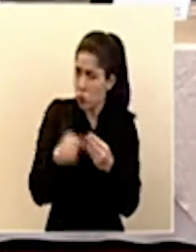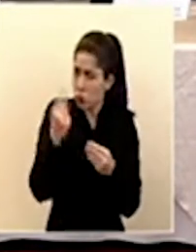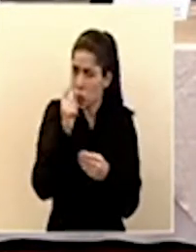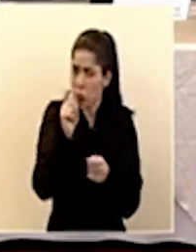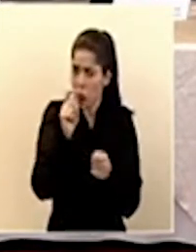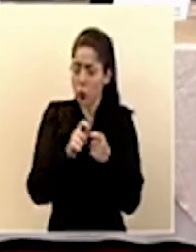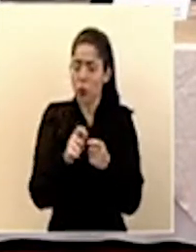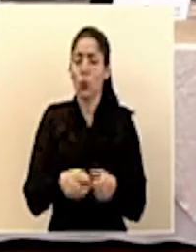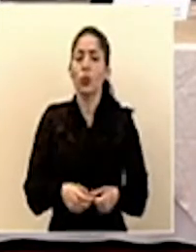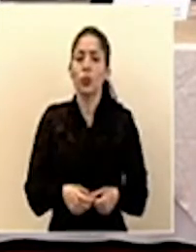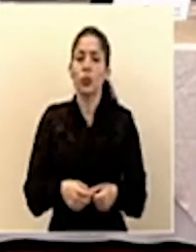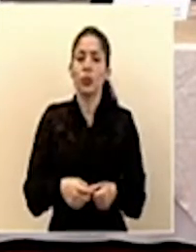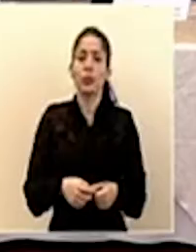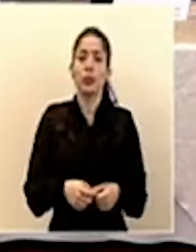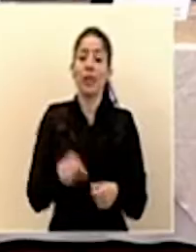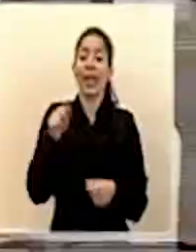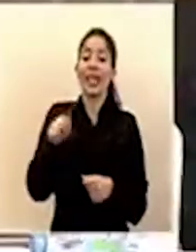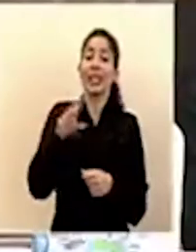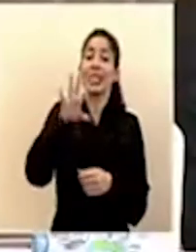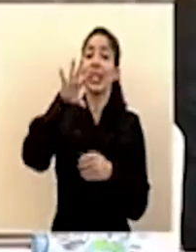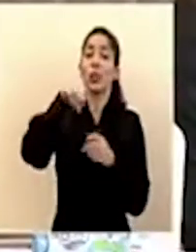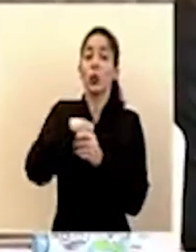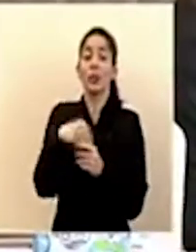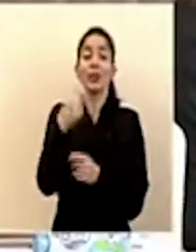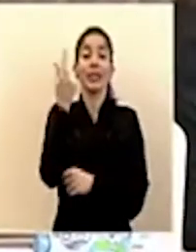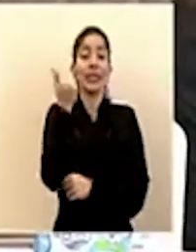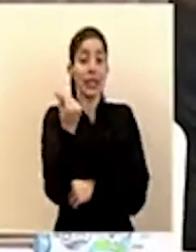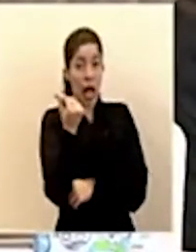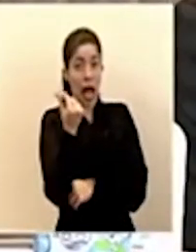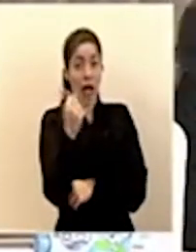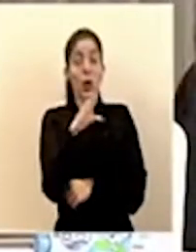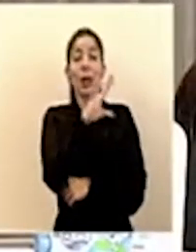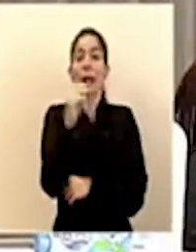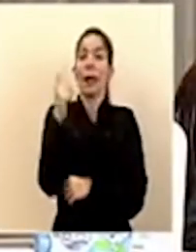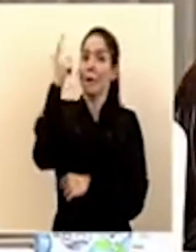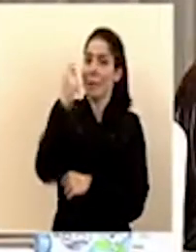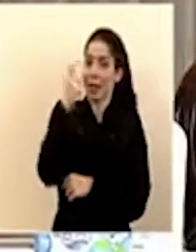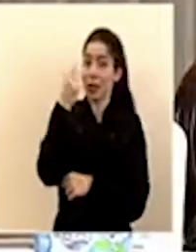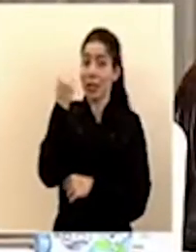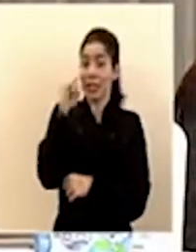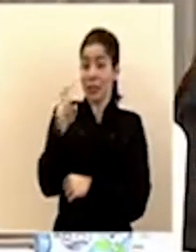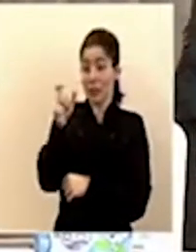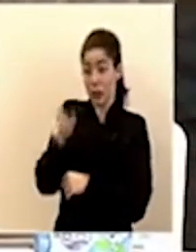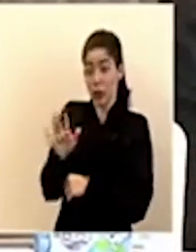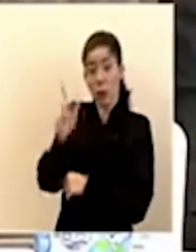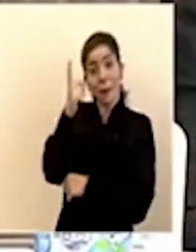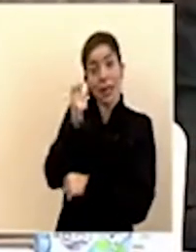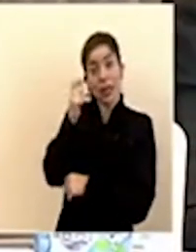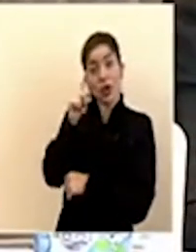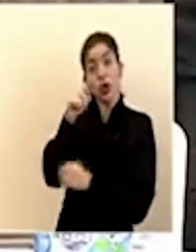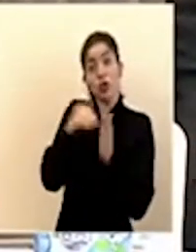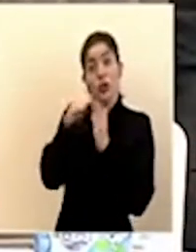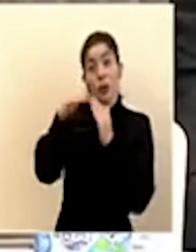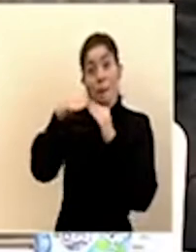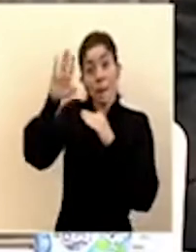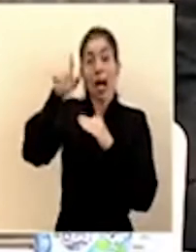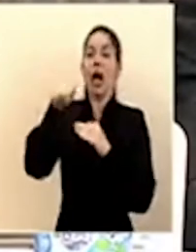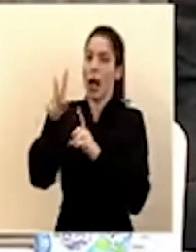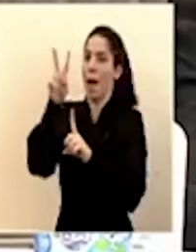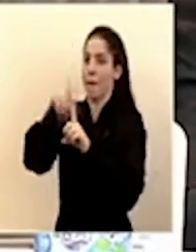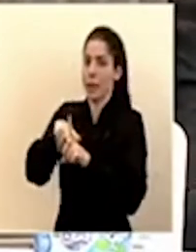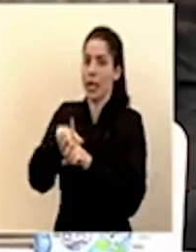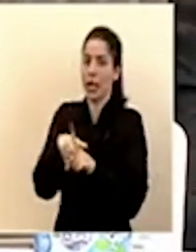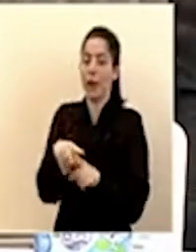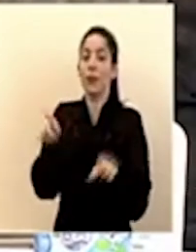incluye los salarios y las pensiones mayores de un millón de colones. Segundo, que